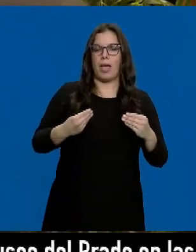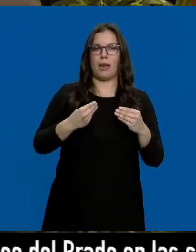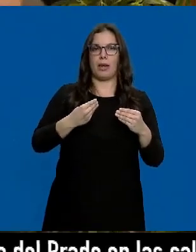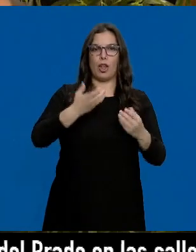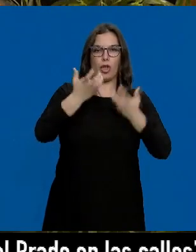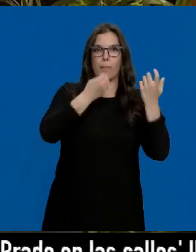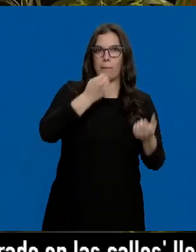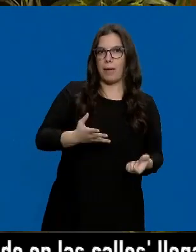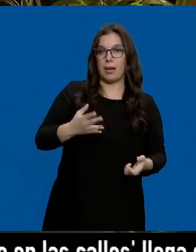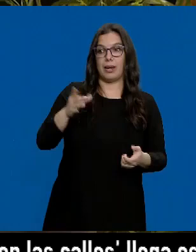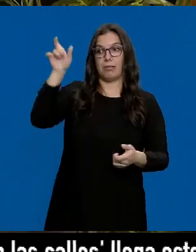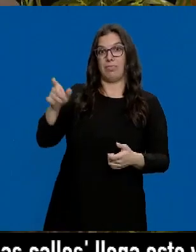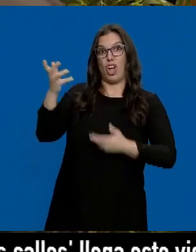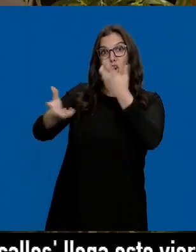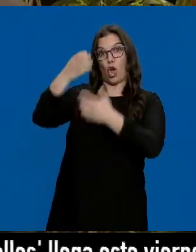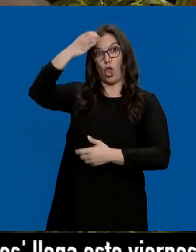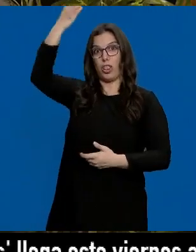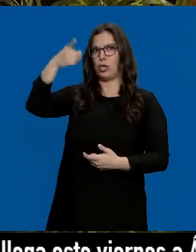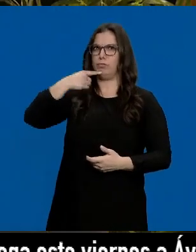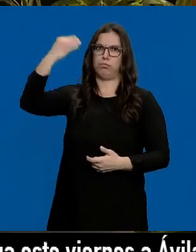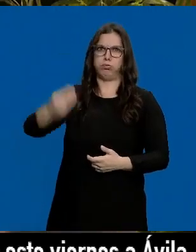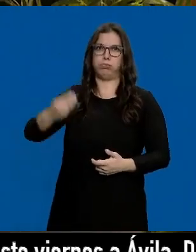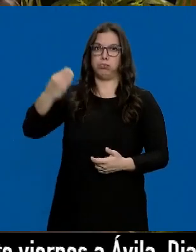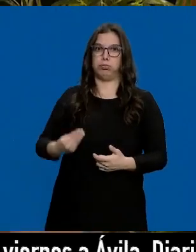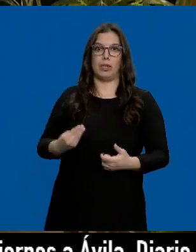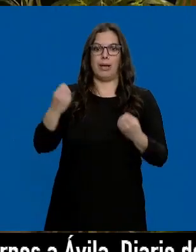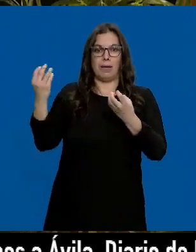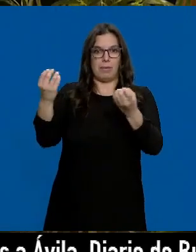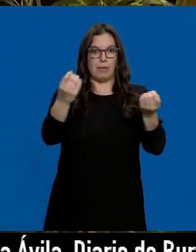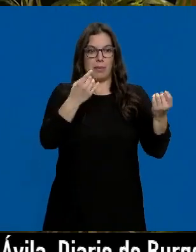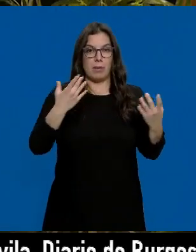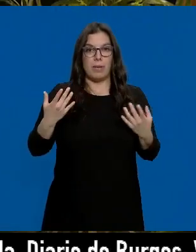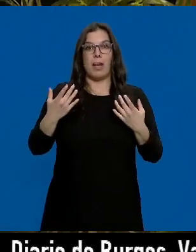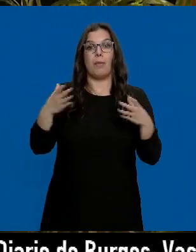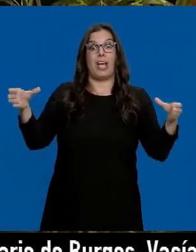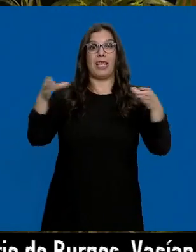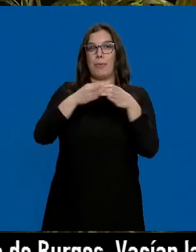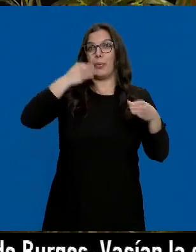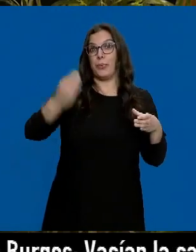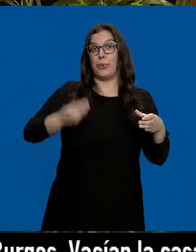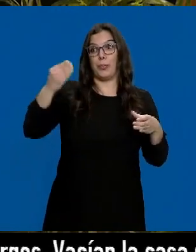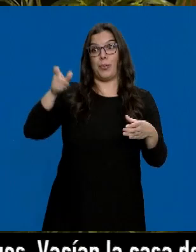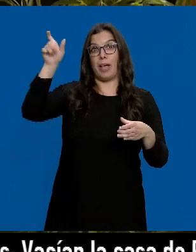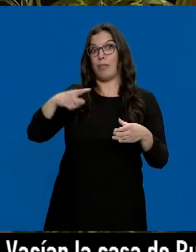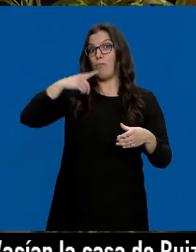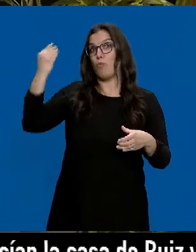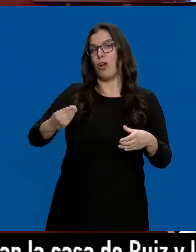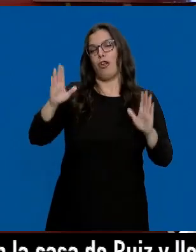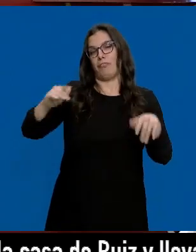ideas. Óscar es un grande, o sea, todo viene rodado. Pero bueno, es muy fácil cuando tienes un equipazo y un gran chef como Óscar.